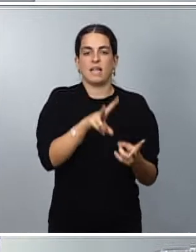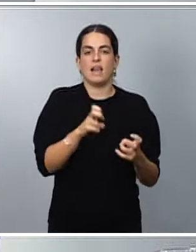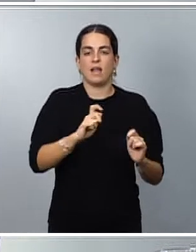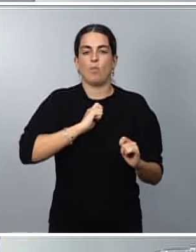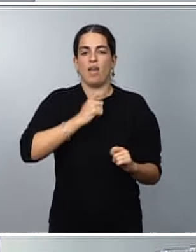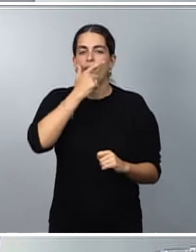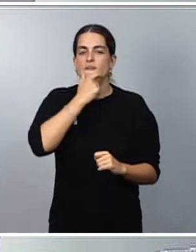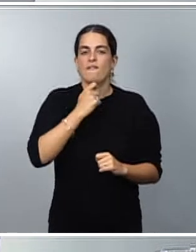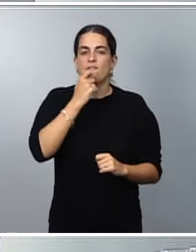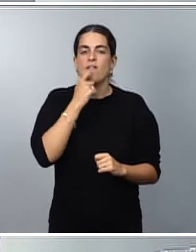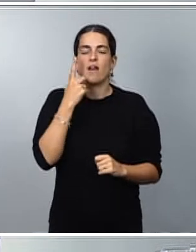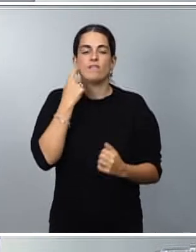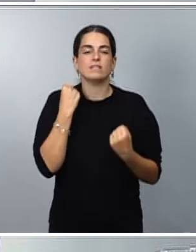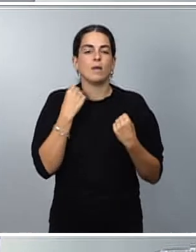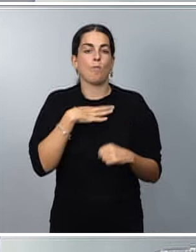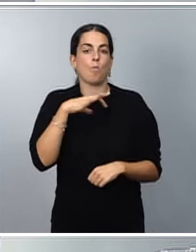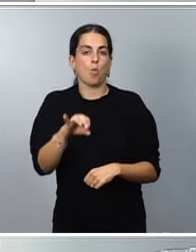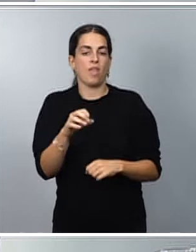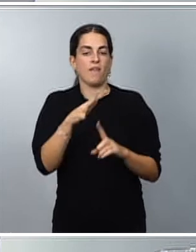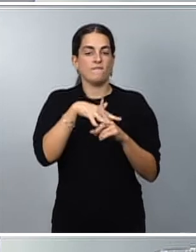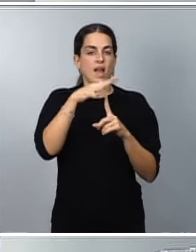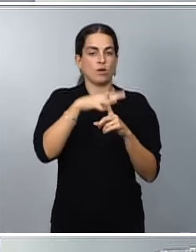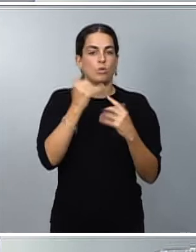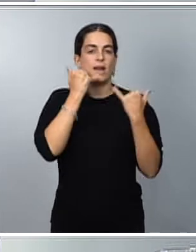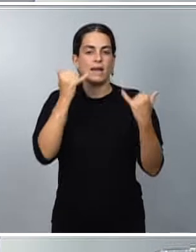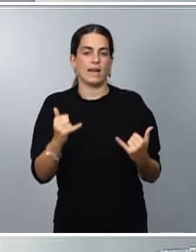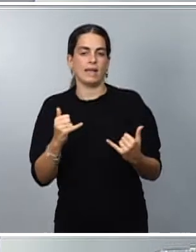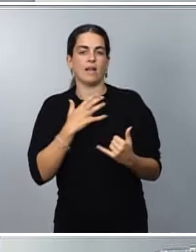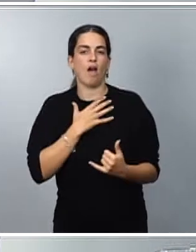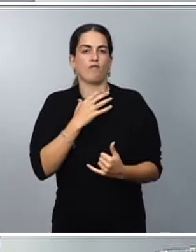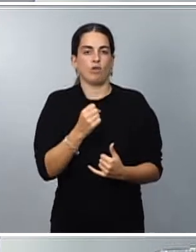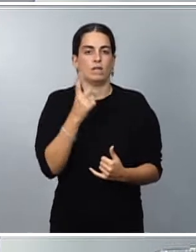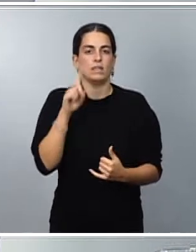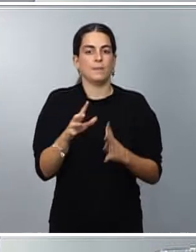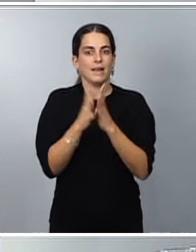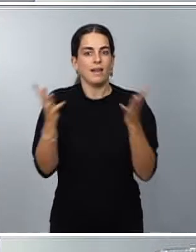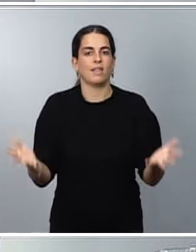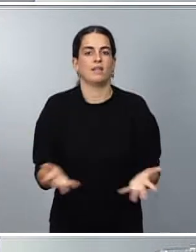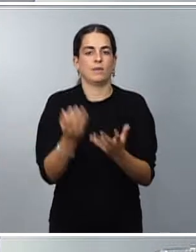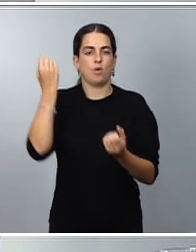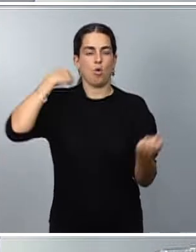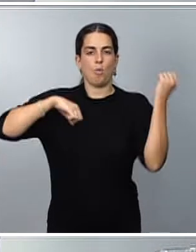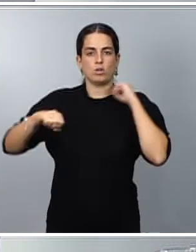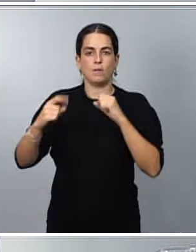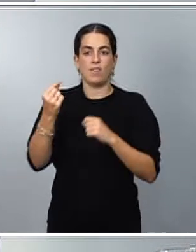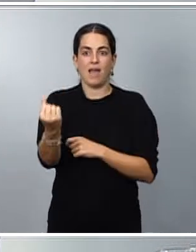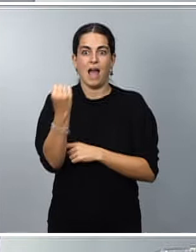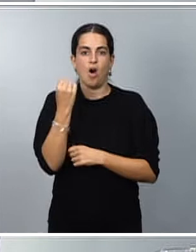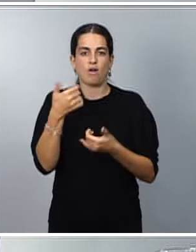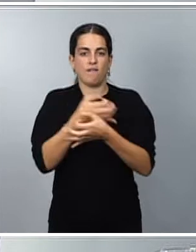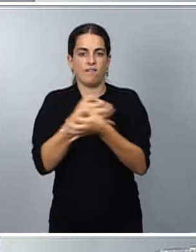poder afrontar la factura energética, pero tamén que incentiven los comportamientos de ahorro y eficiencia. Queremos